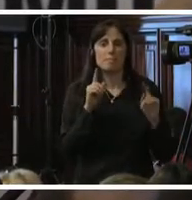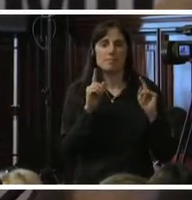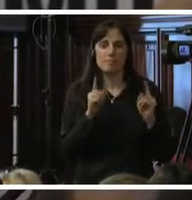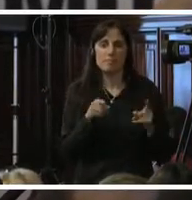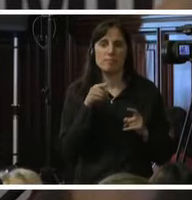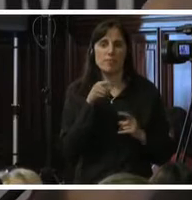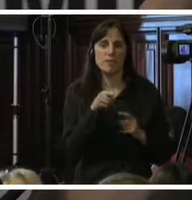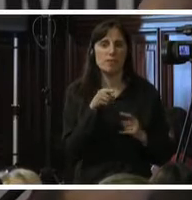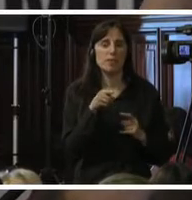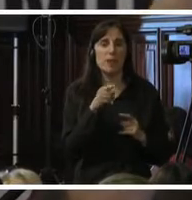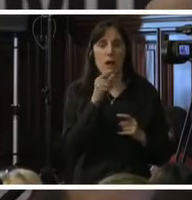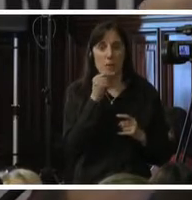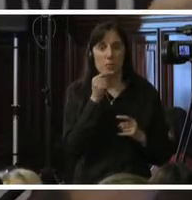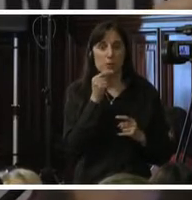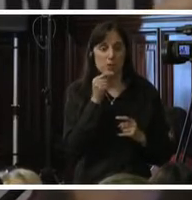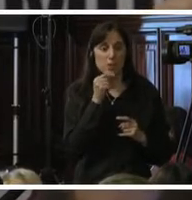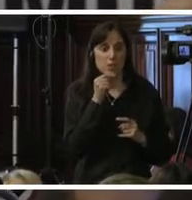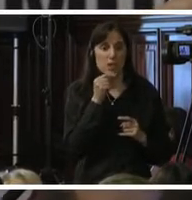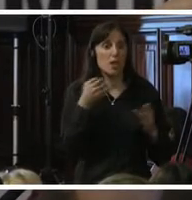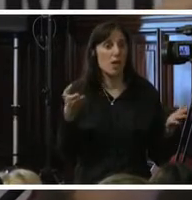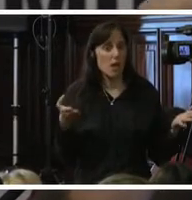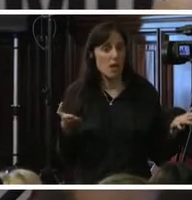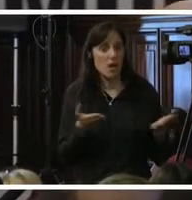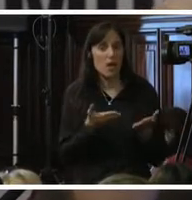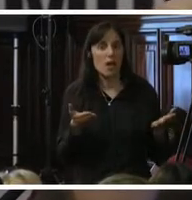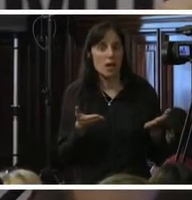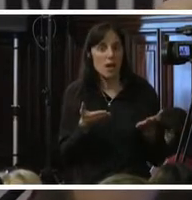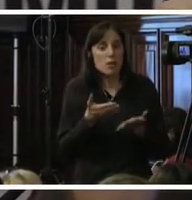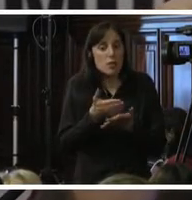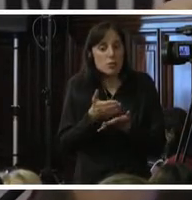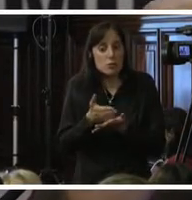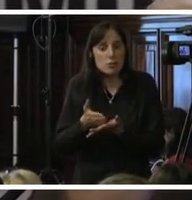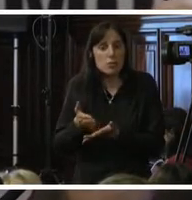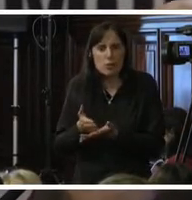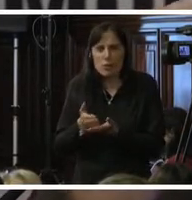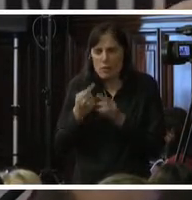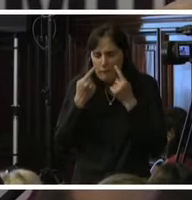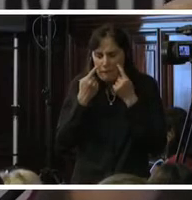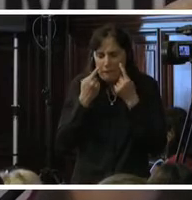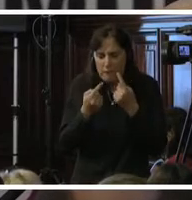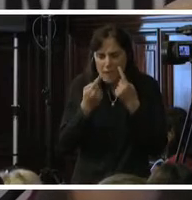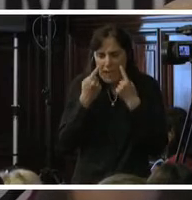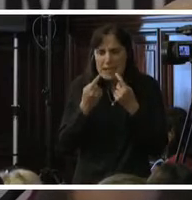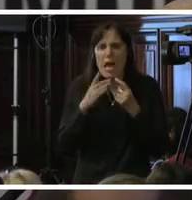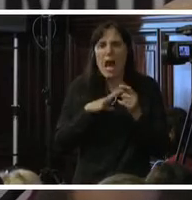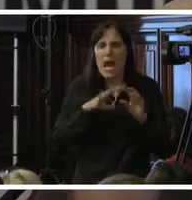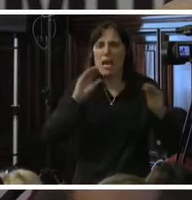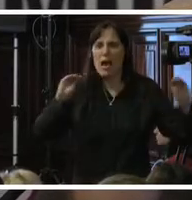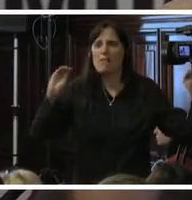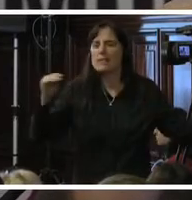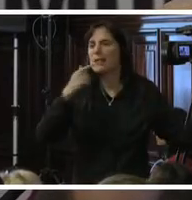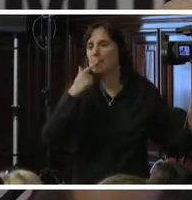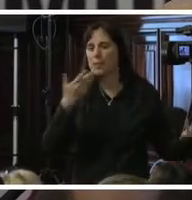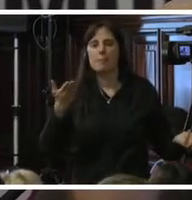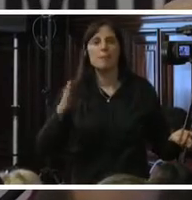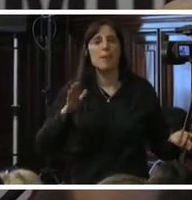la policía colaborara fue cuando veíamos avisos que invitaban a mujeres